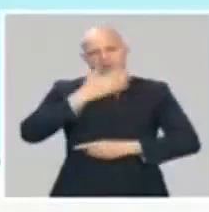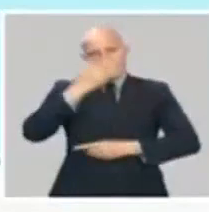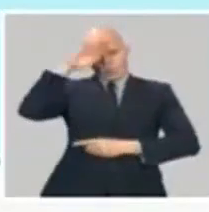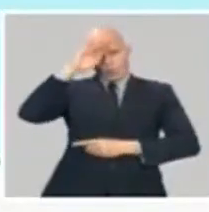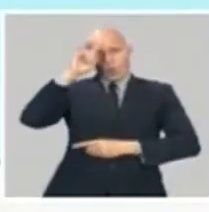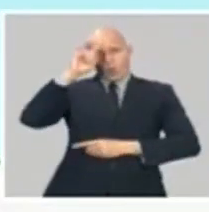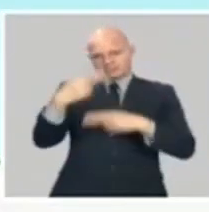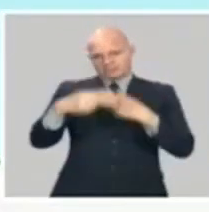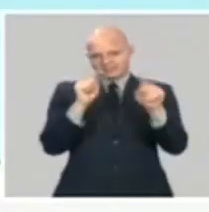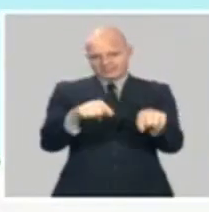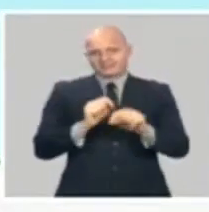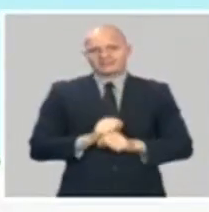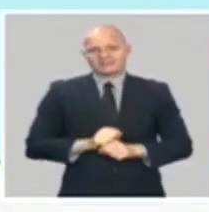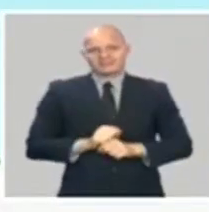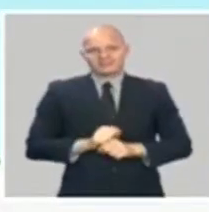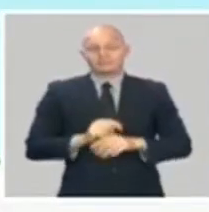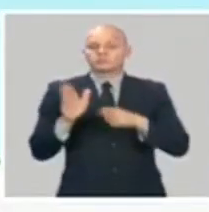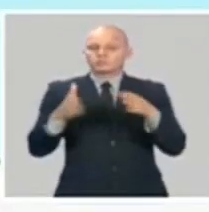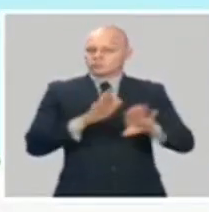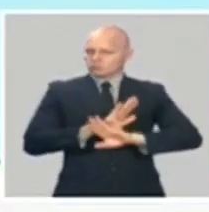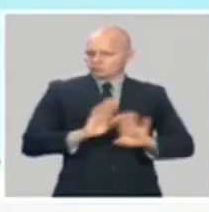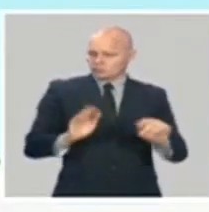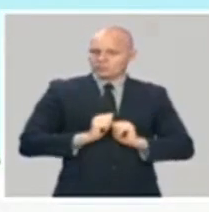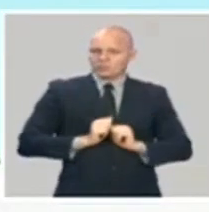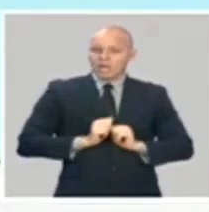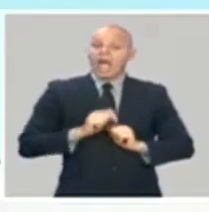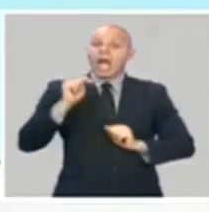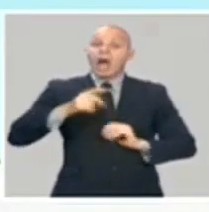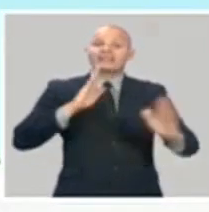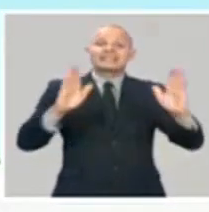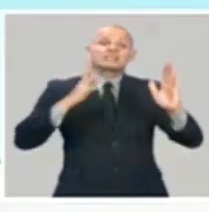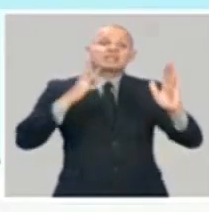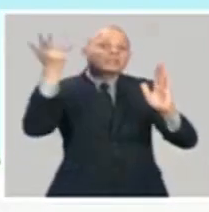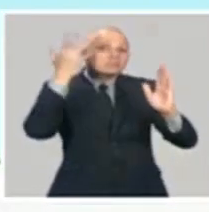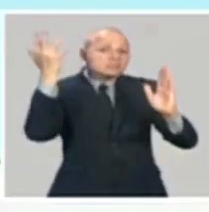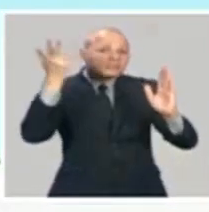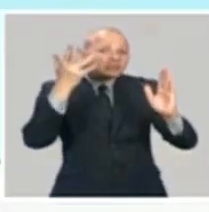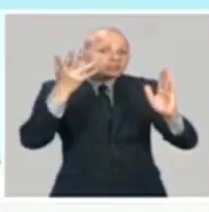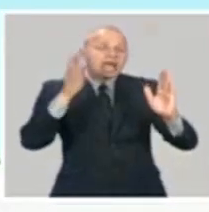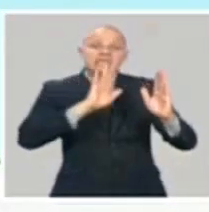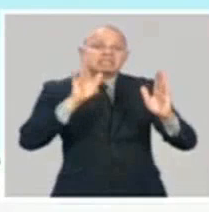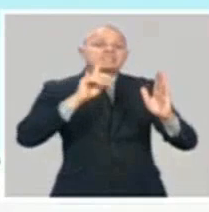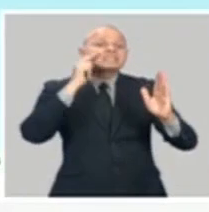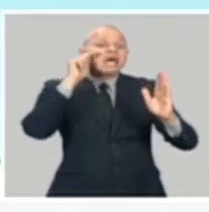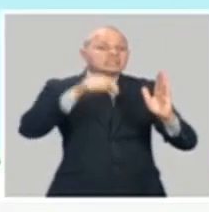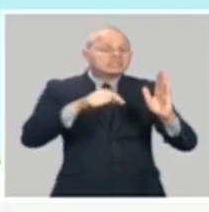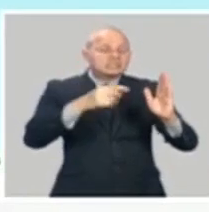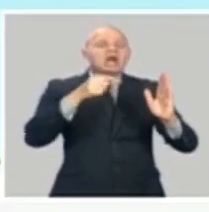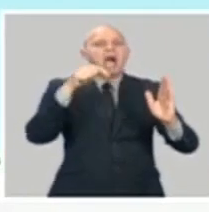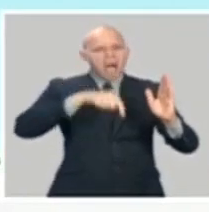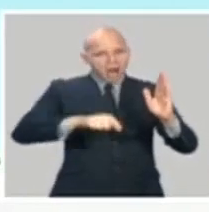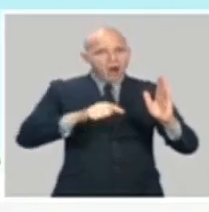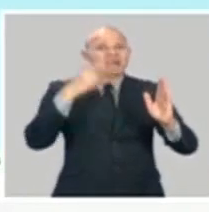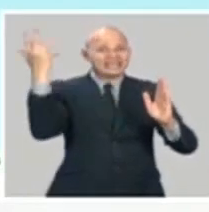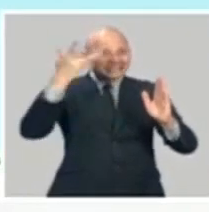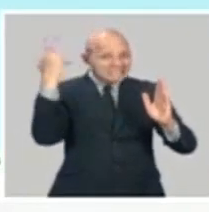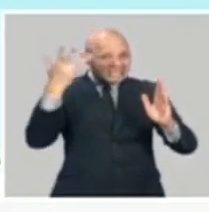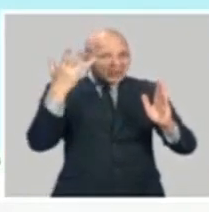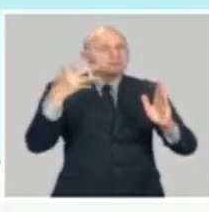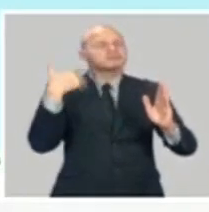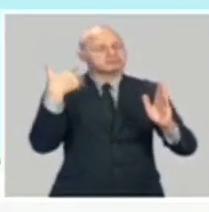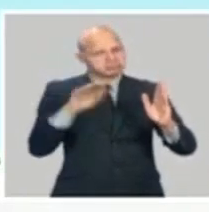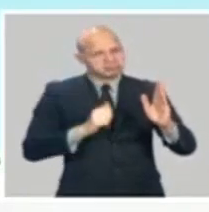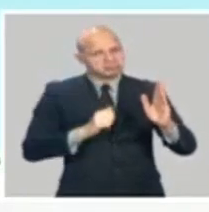activa. Será activa, señalada, por la formación de 16 ciclones tropicales, que no incluye las depresiones